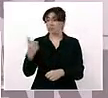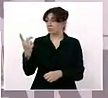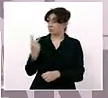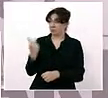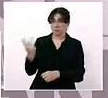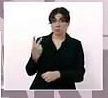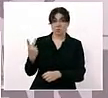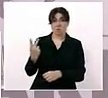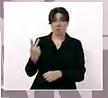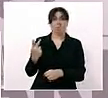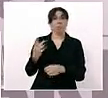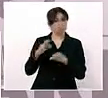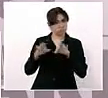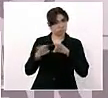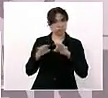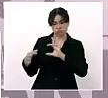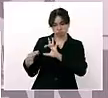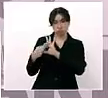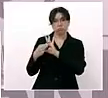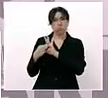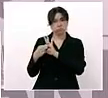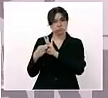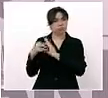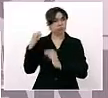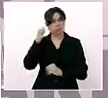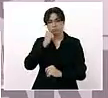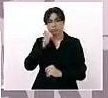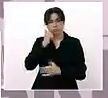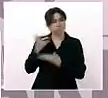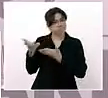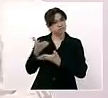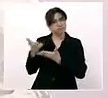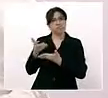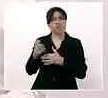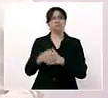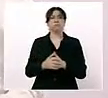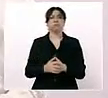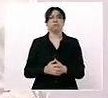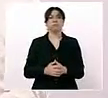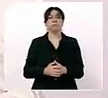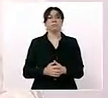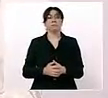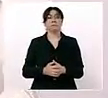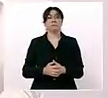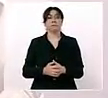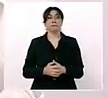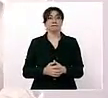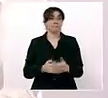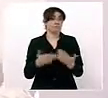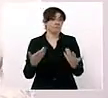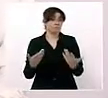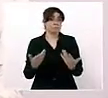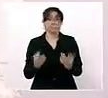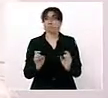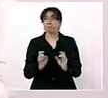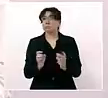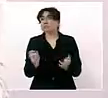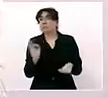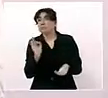coordinada y a veces no se advierte